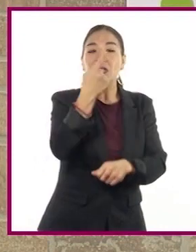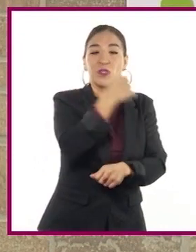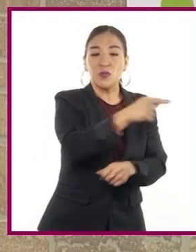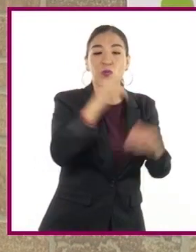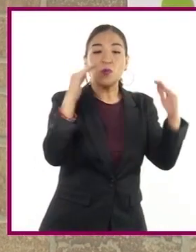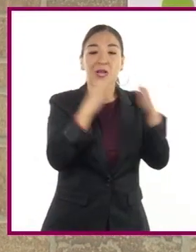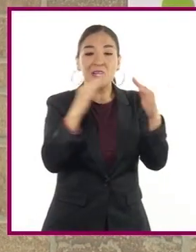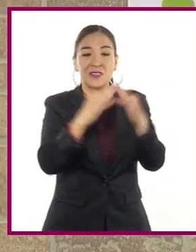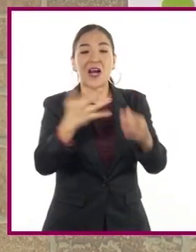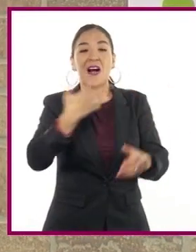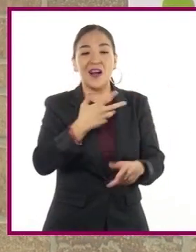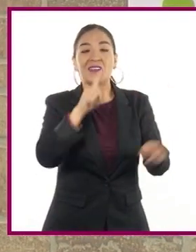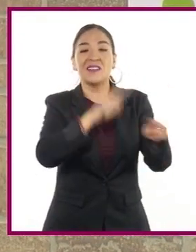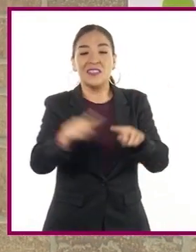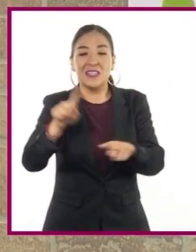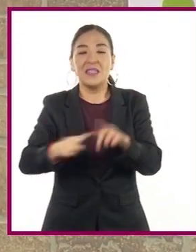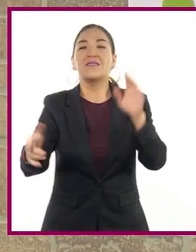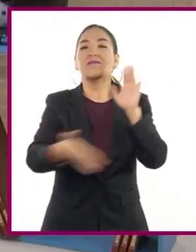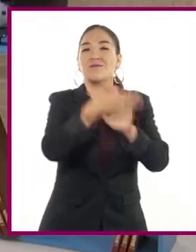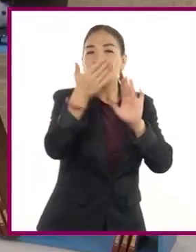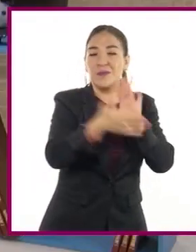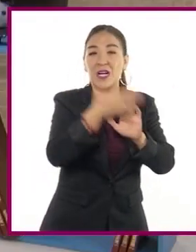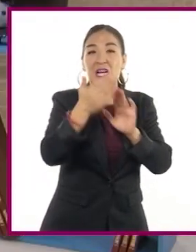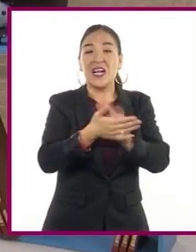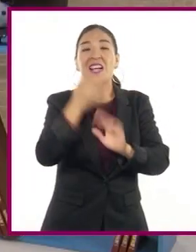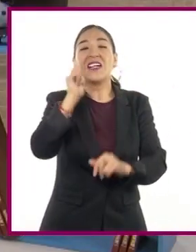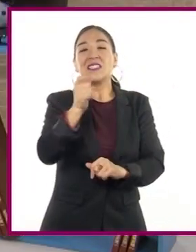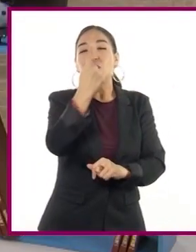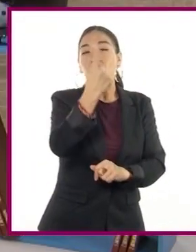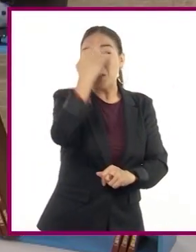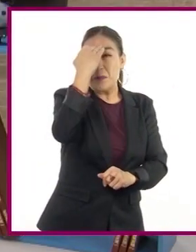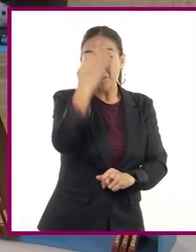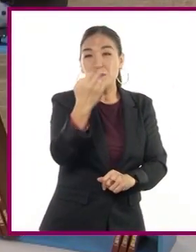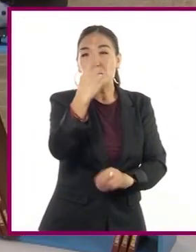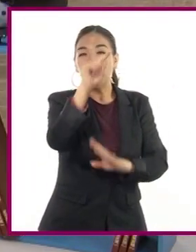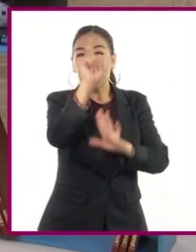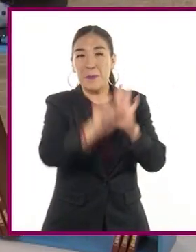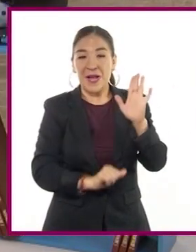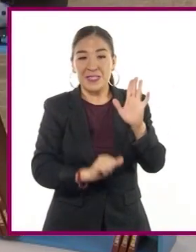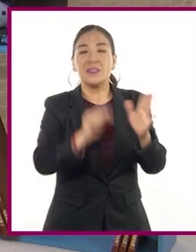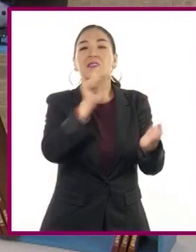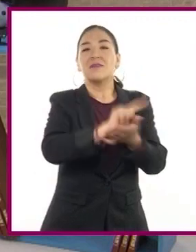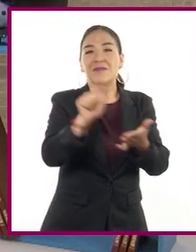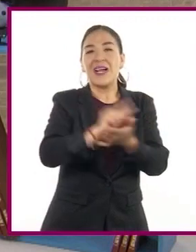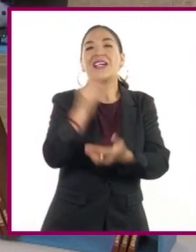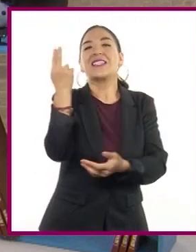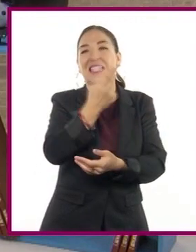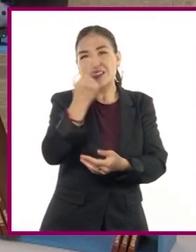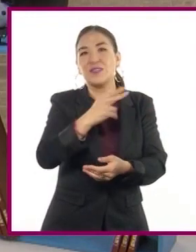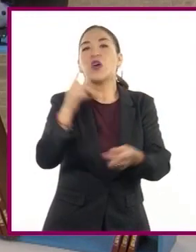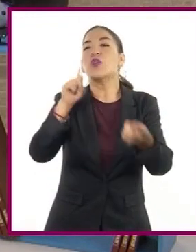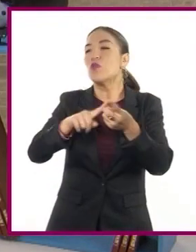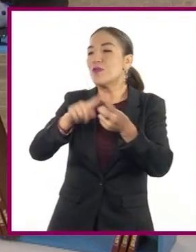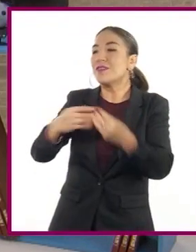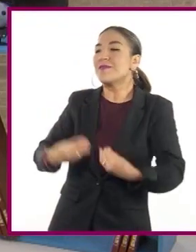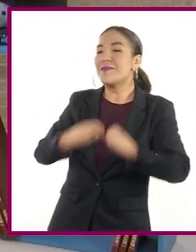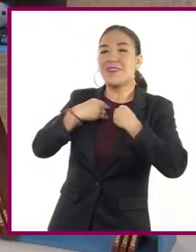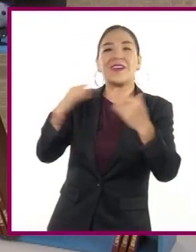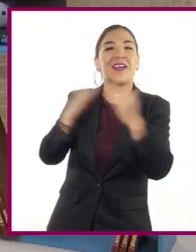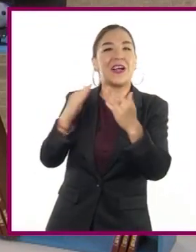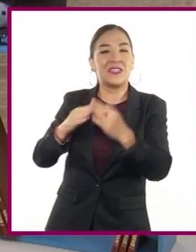estarán realizando remodelaciones durante un mes y necesita buscar una casa donde vivir. Esto